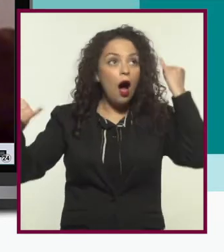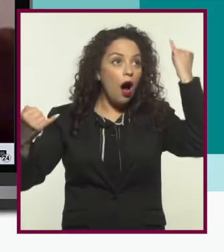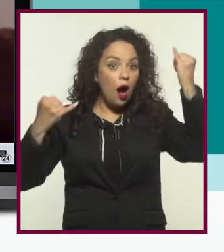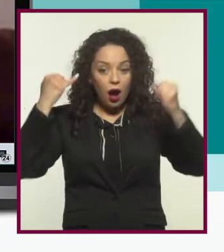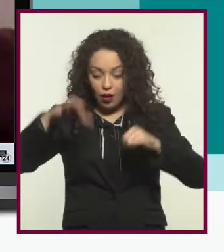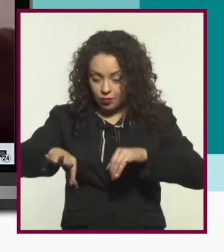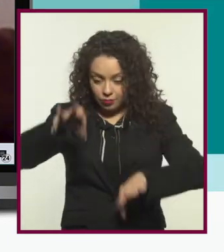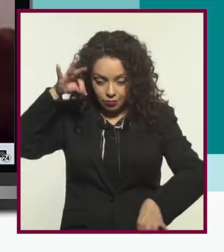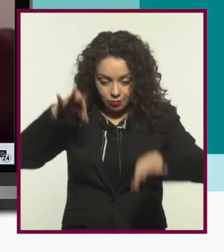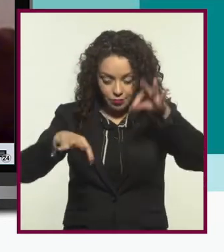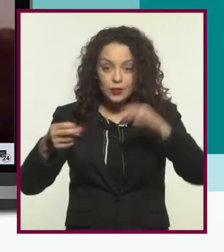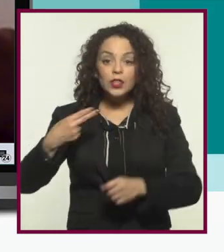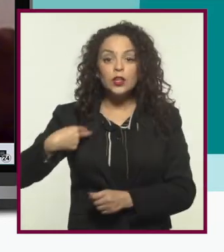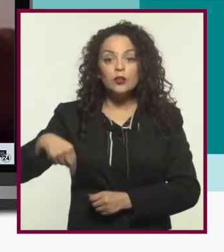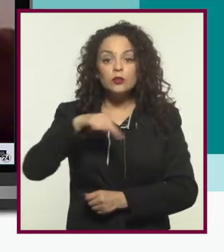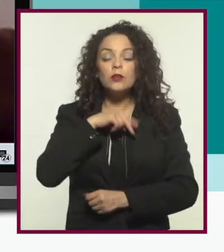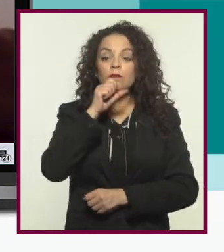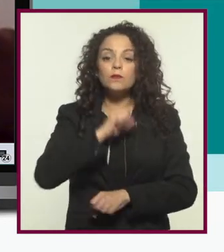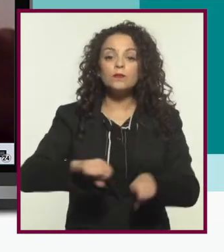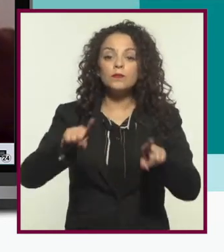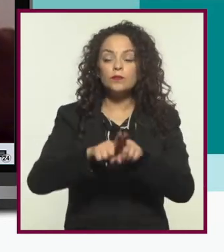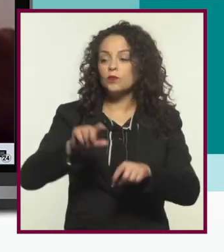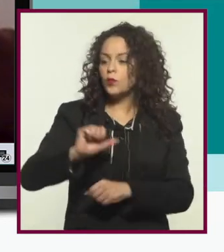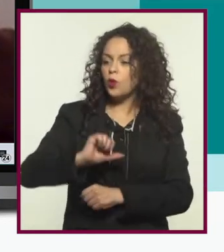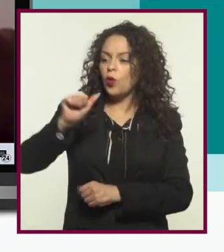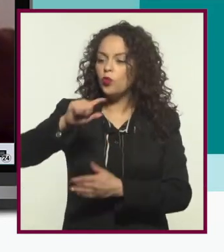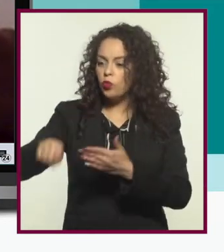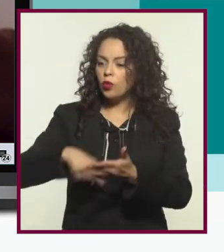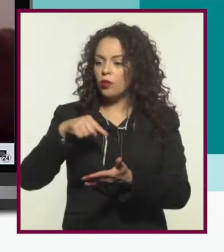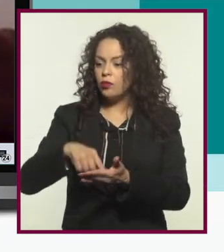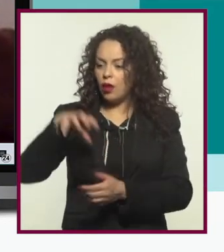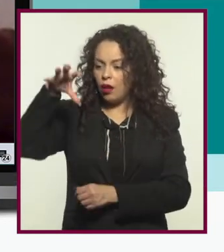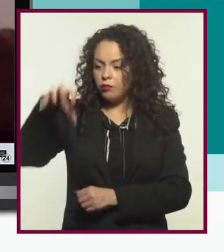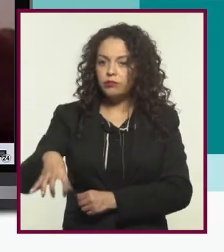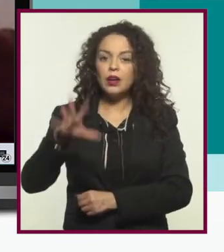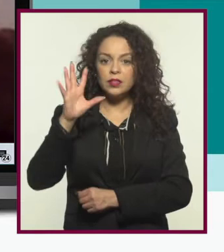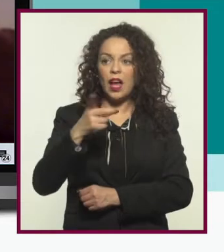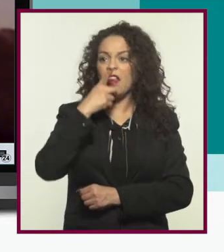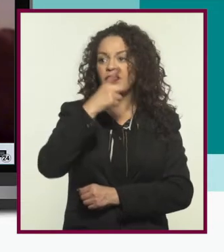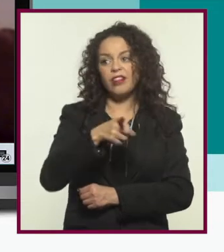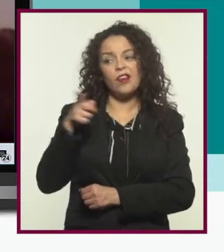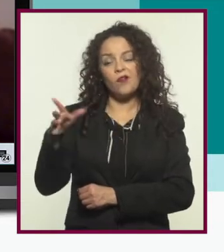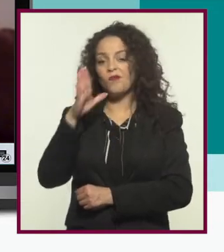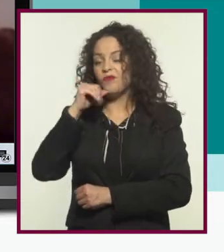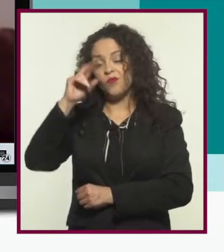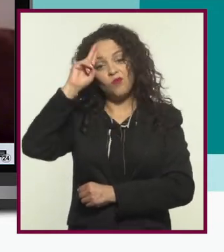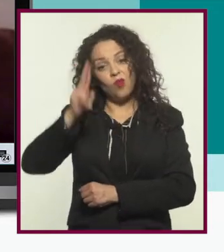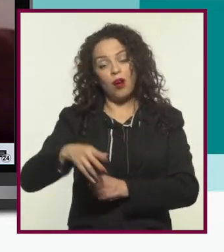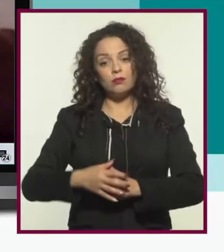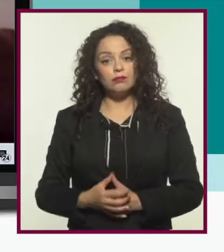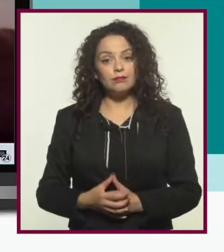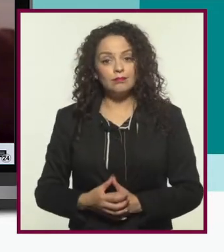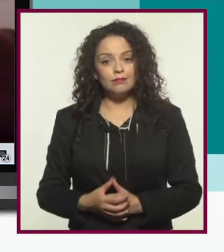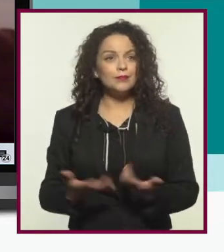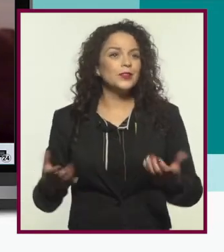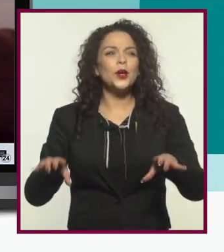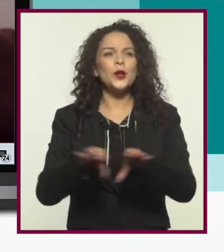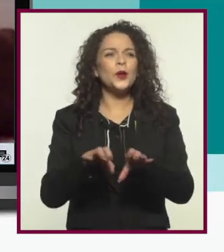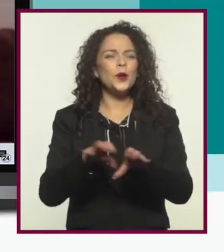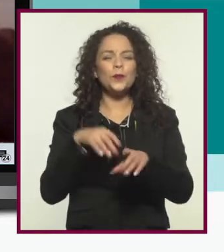a nosotros mismos en otros espacios que se nos ha dicho que no podemos ocupar.